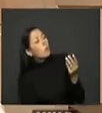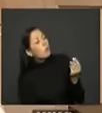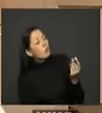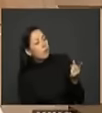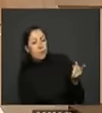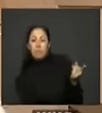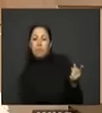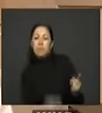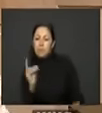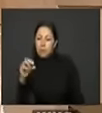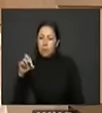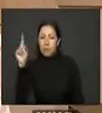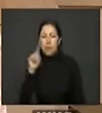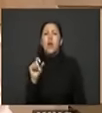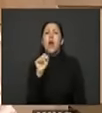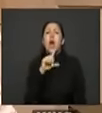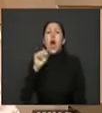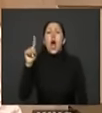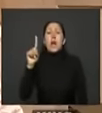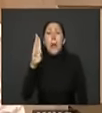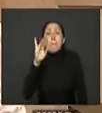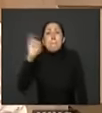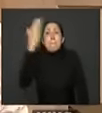solo el DPS tiene once billones de pesos